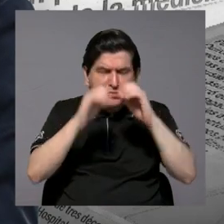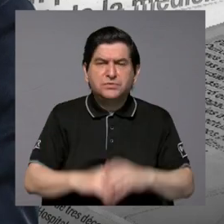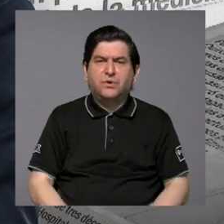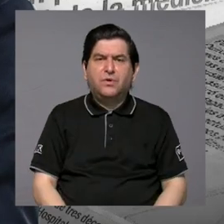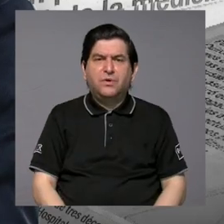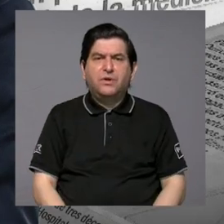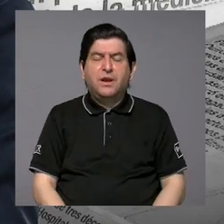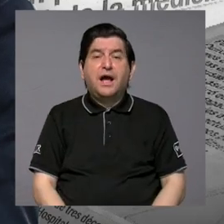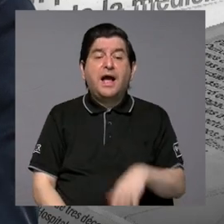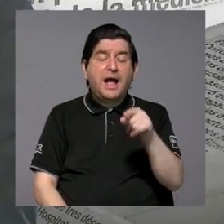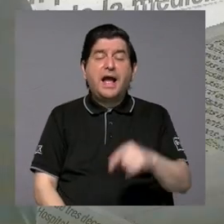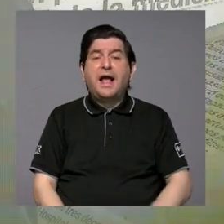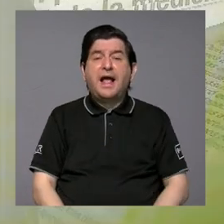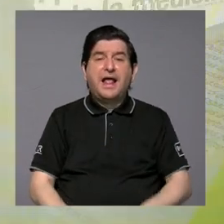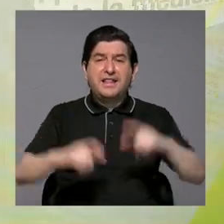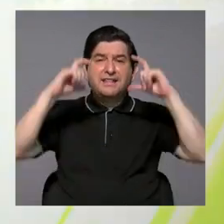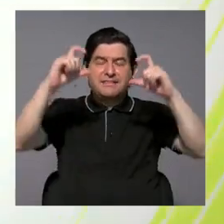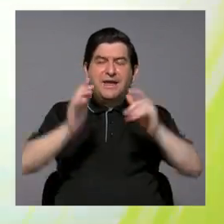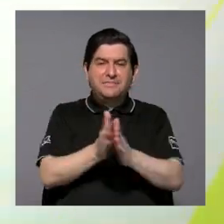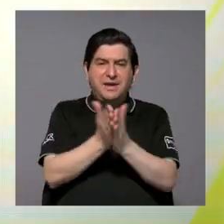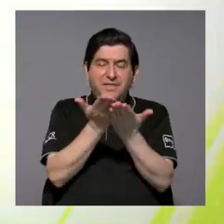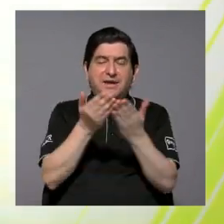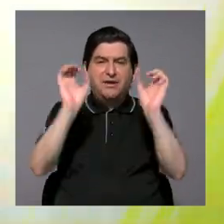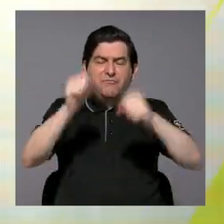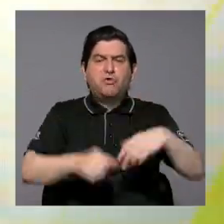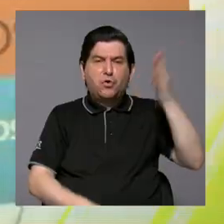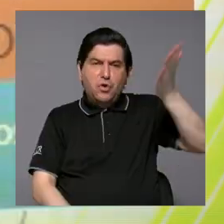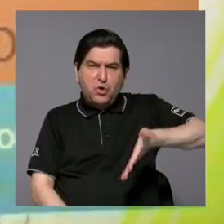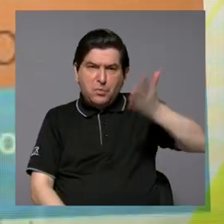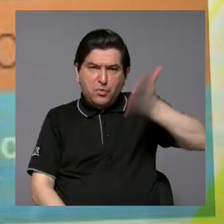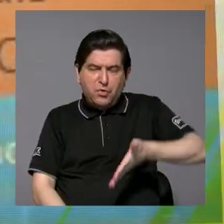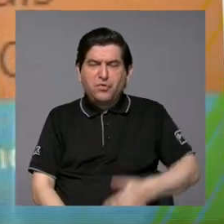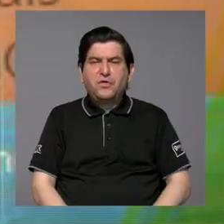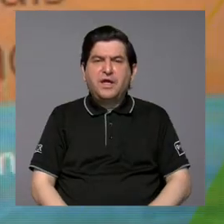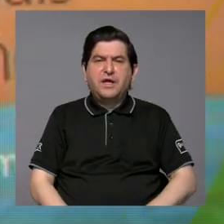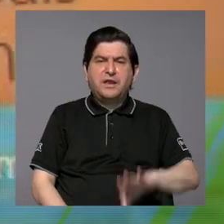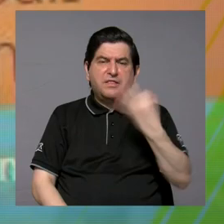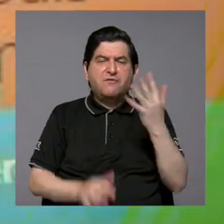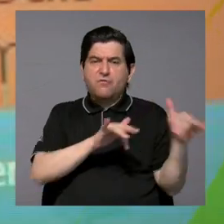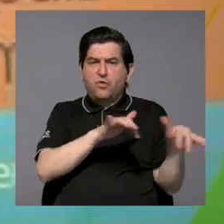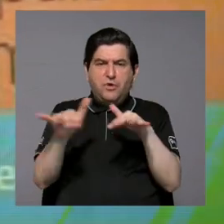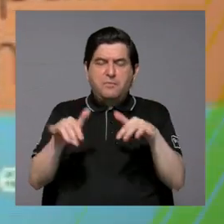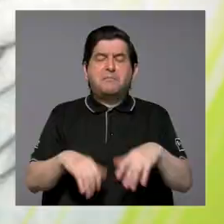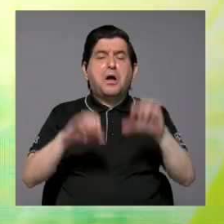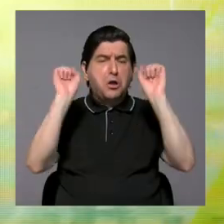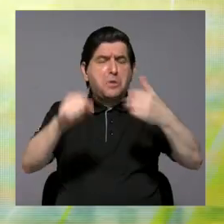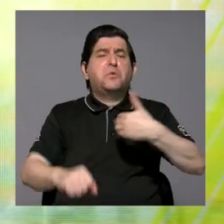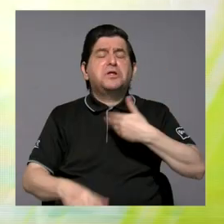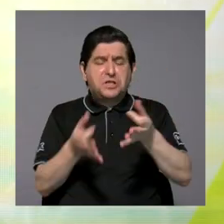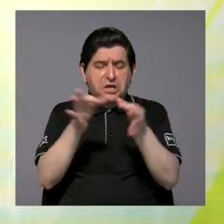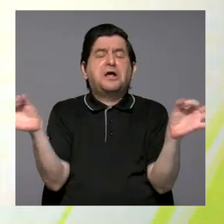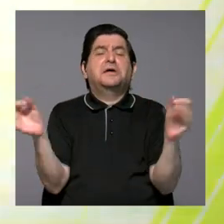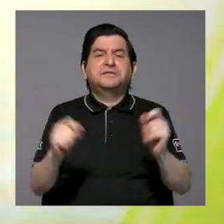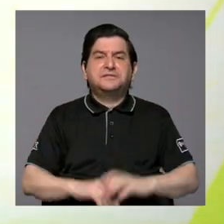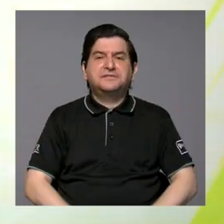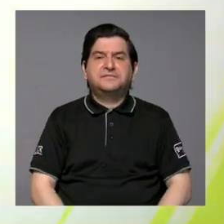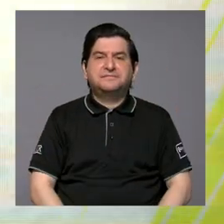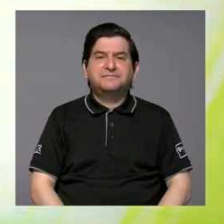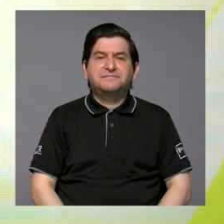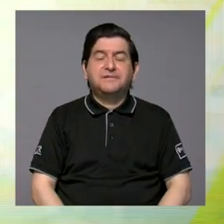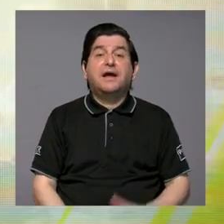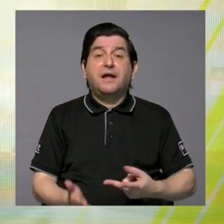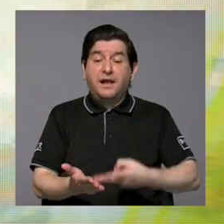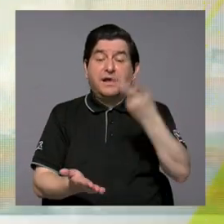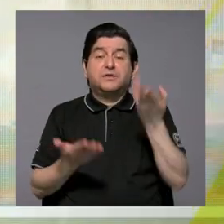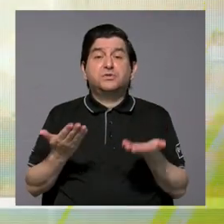el título del libro, y hay lugares donde lo pueden descargar digitalmente, y es para ustedes de manera gratuita. Es un